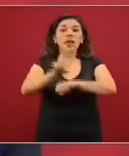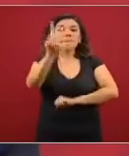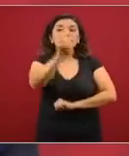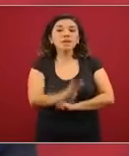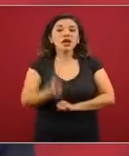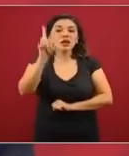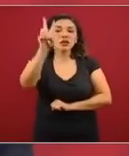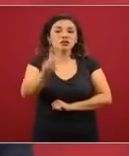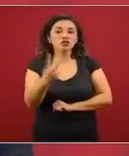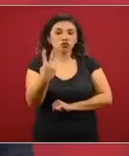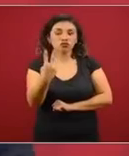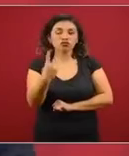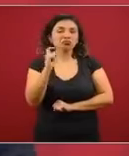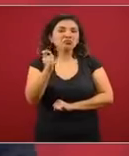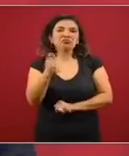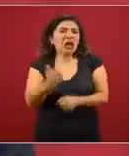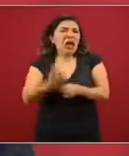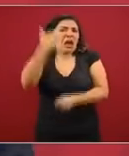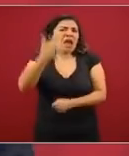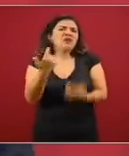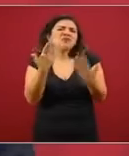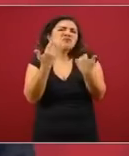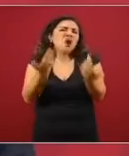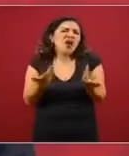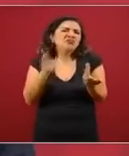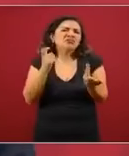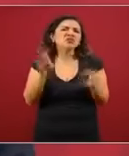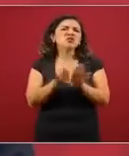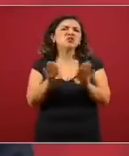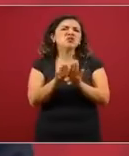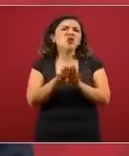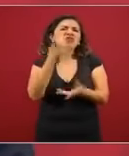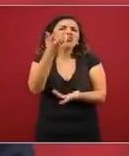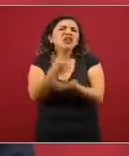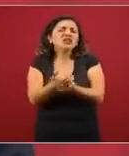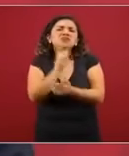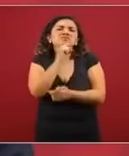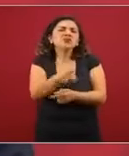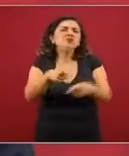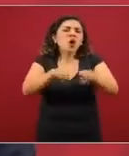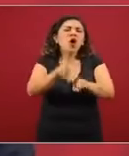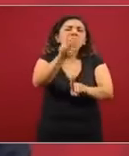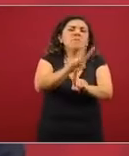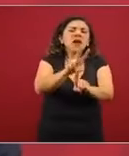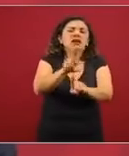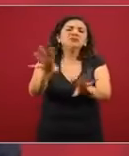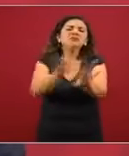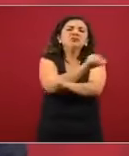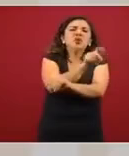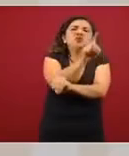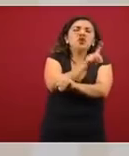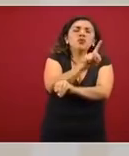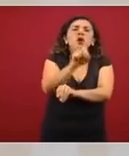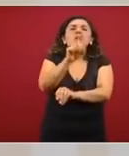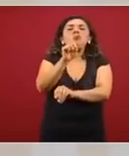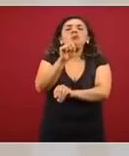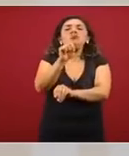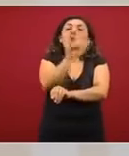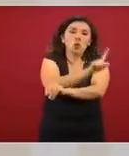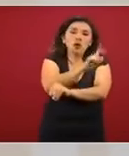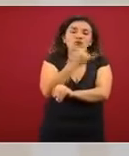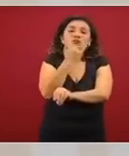no afecta casi en nada el tema del calendario y uno cae en domingo. Entonces,